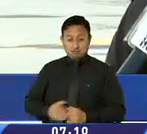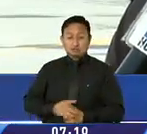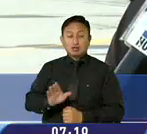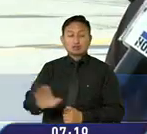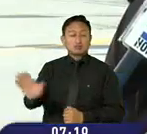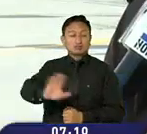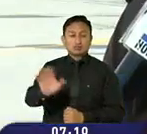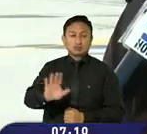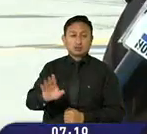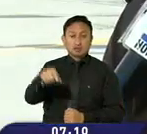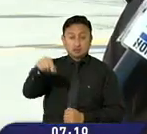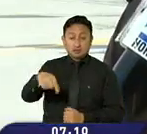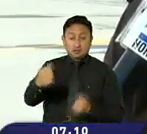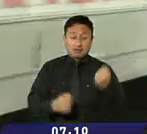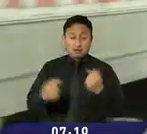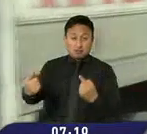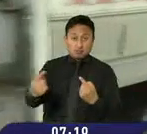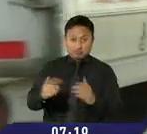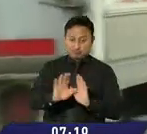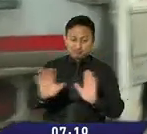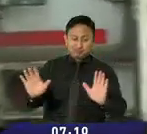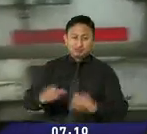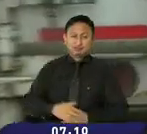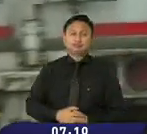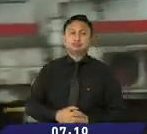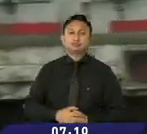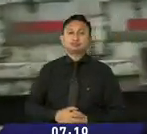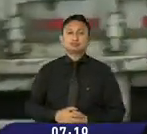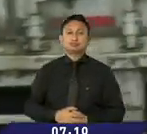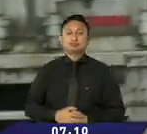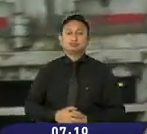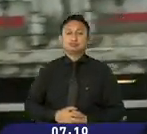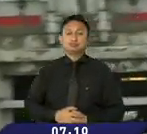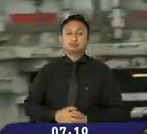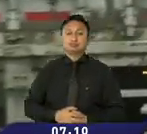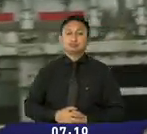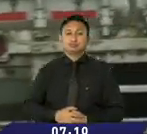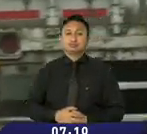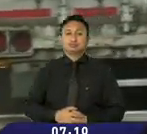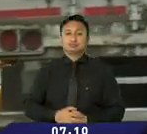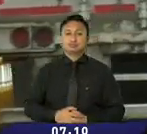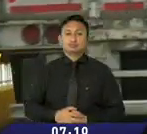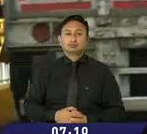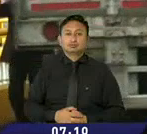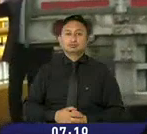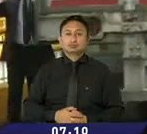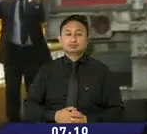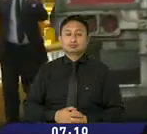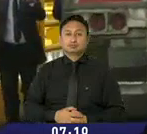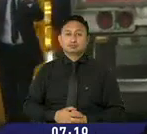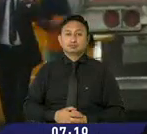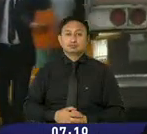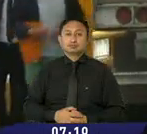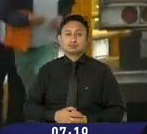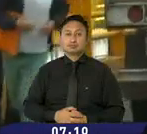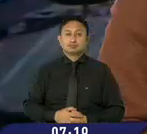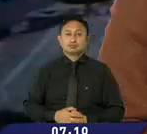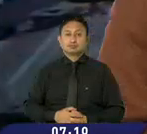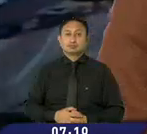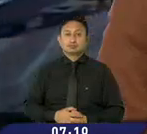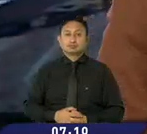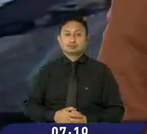permitir el paso del transporte pesado. Con imágenes de José Sedeño desde Tulcán, informa Miriam Enríquez.